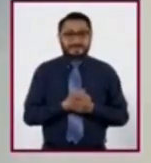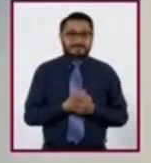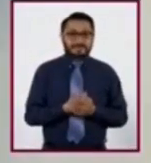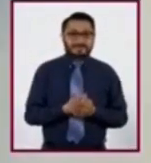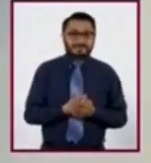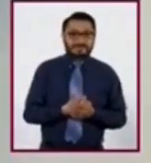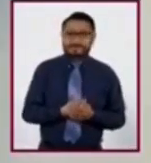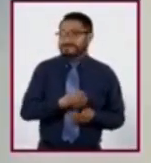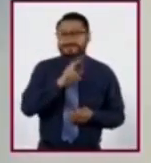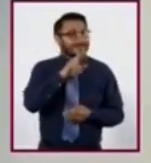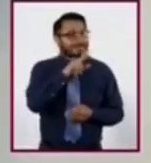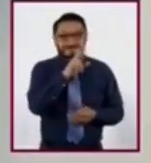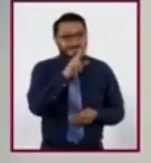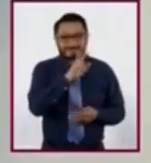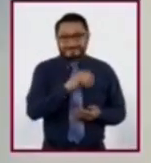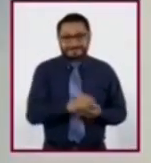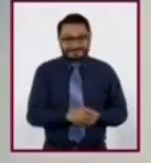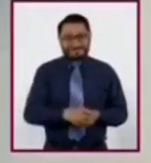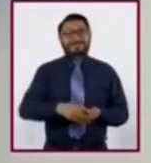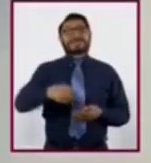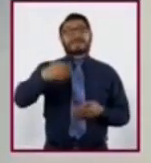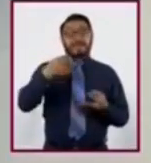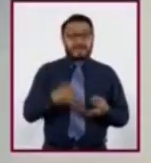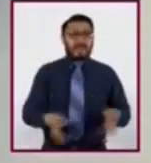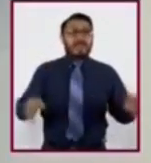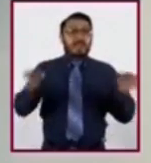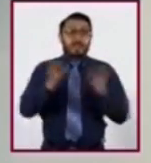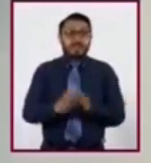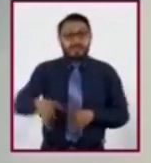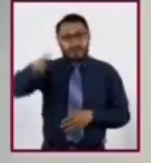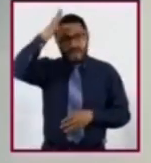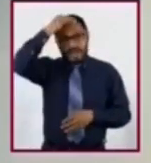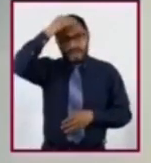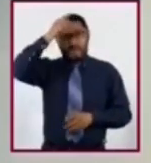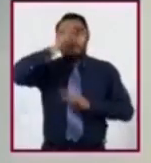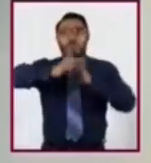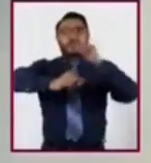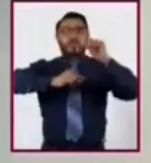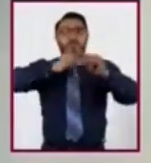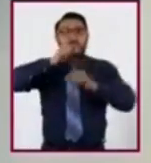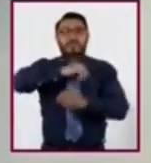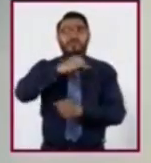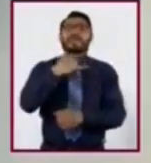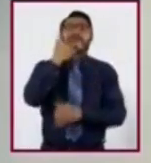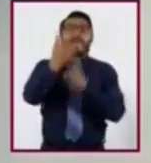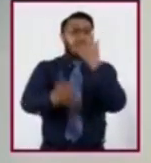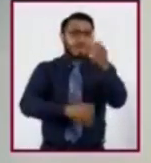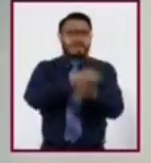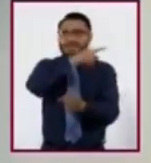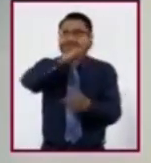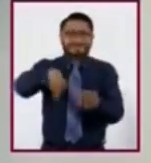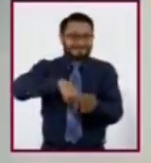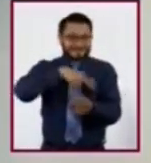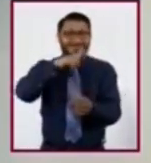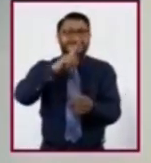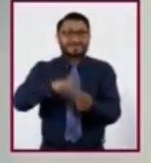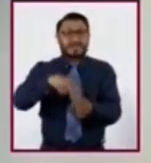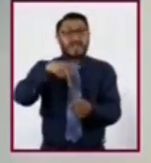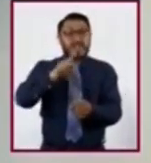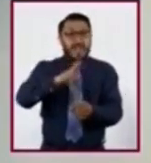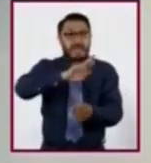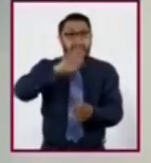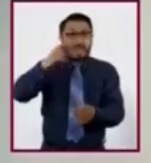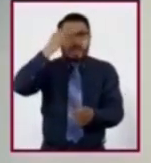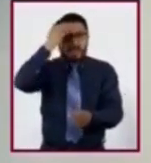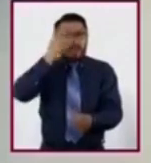No te preocupes por eso. Aprender es un proceso y podemos equivocarnos muchas veces. Pero reconocer nuestros